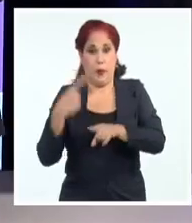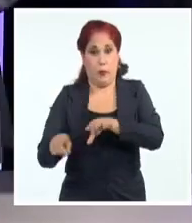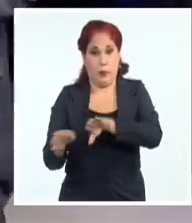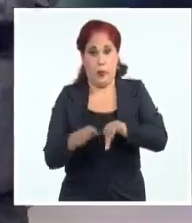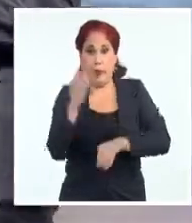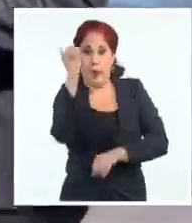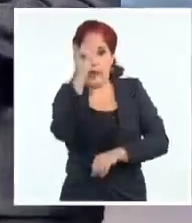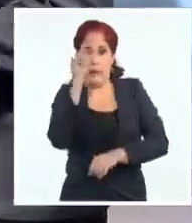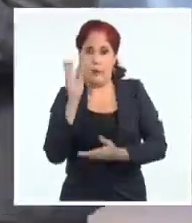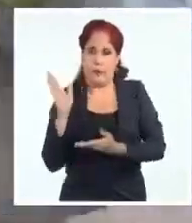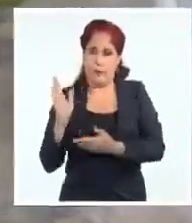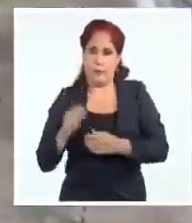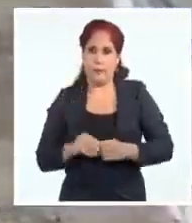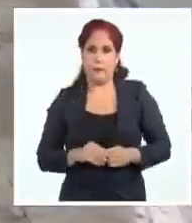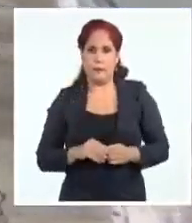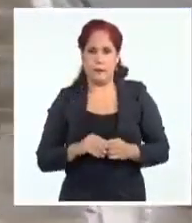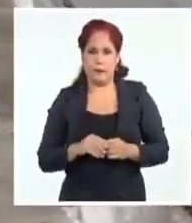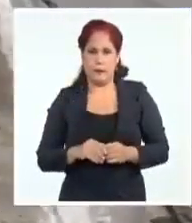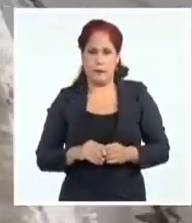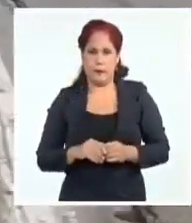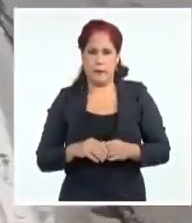así lo demuestran. Aquí las tengo.